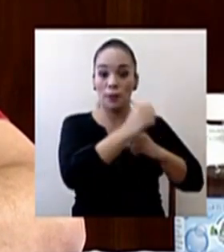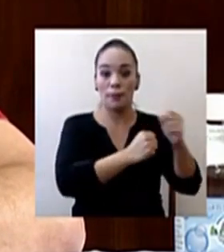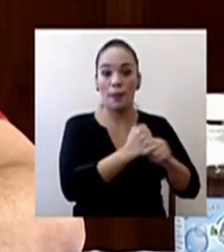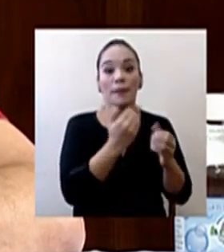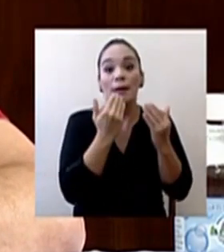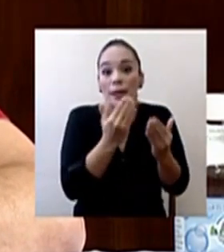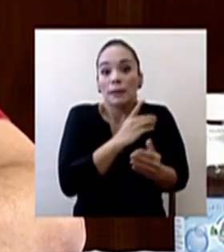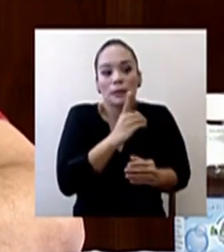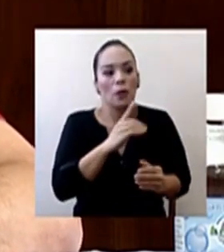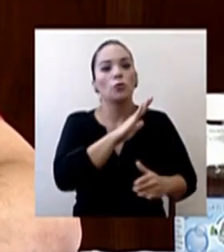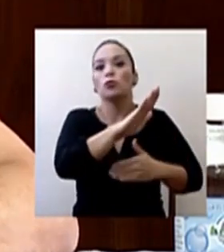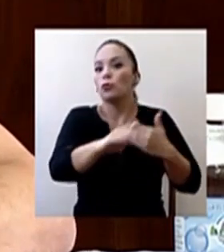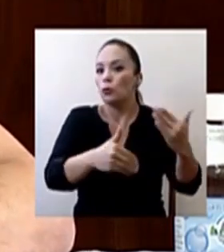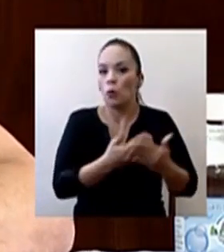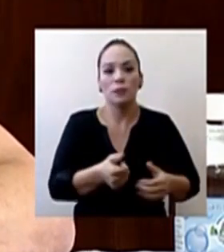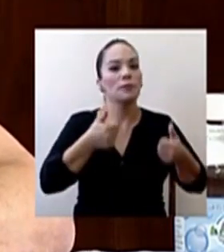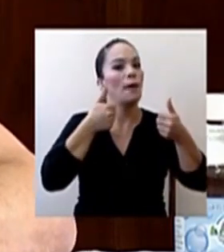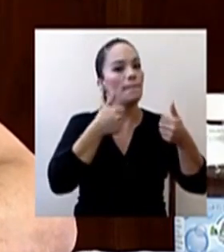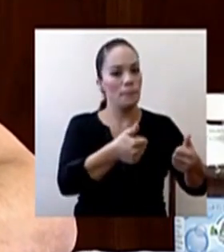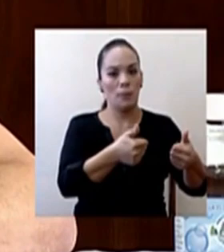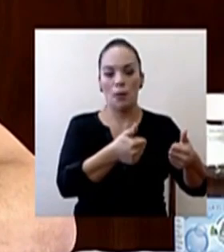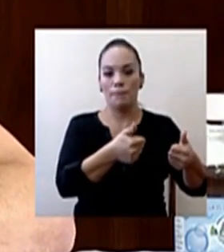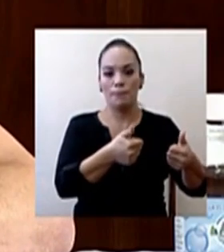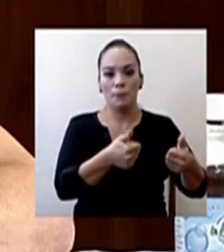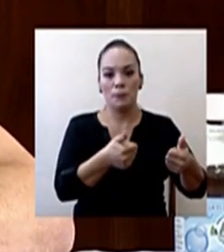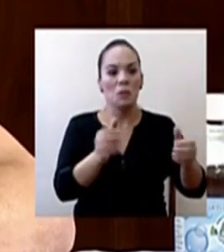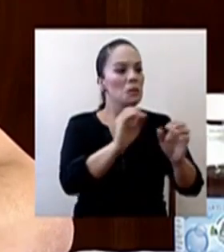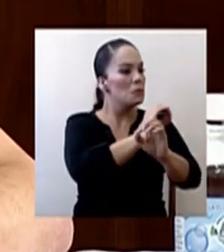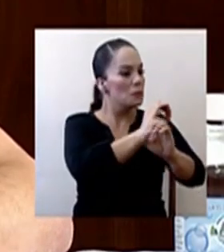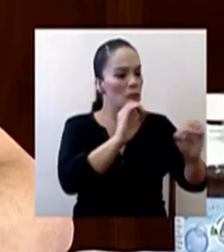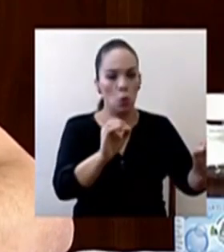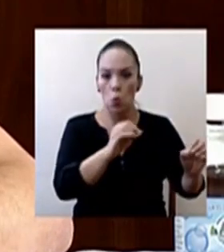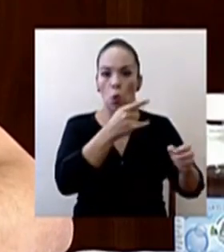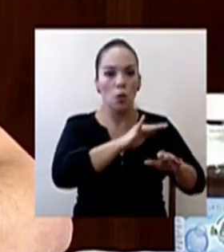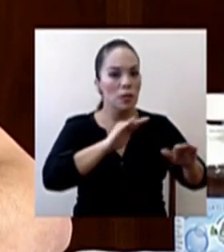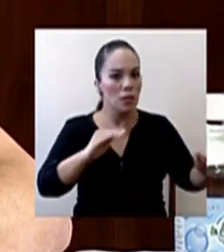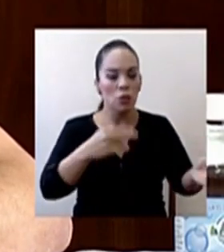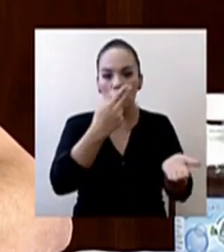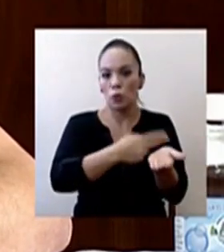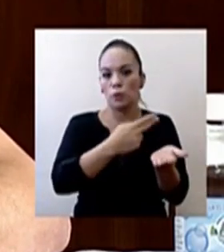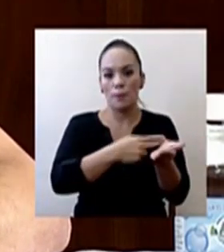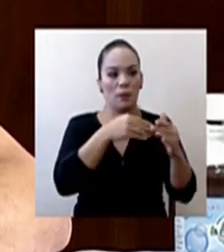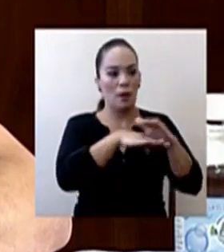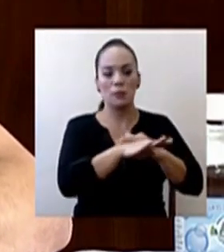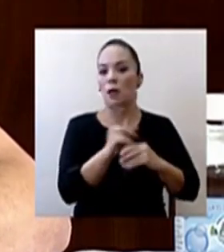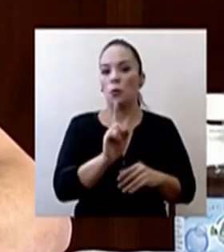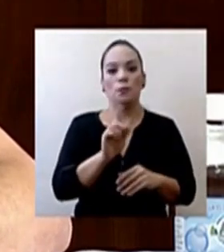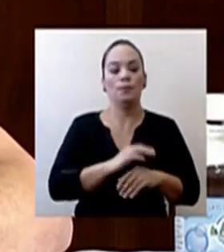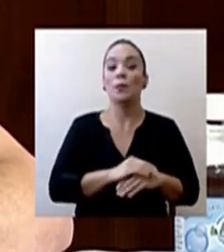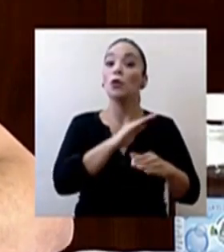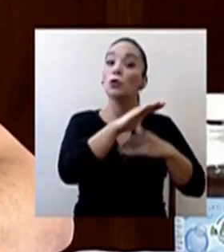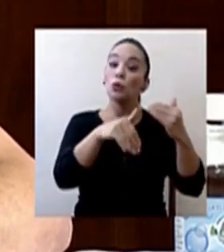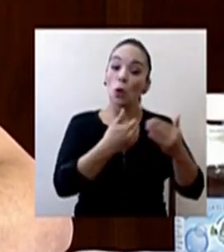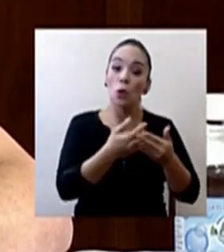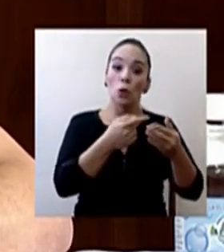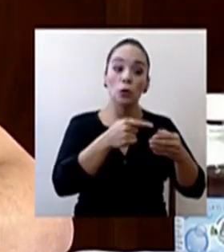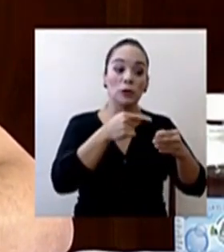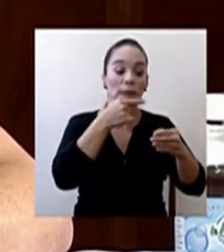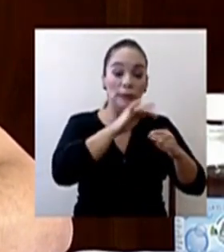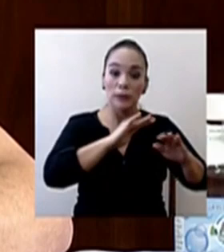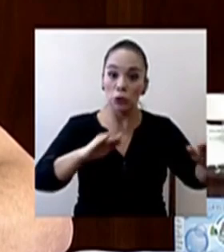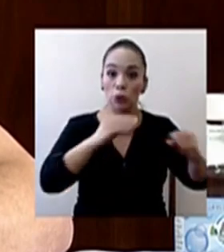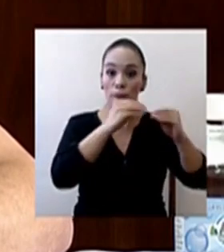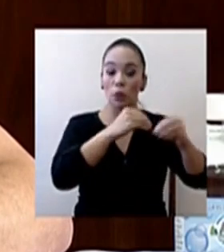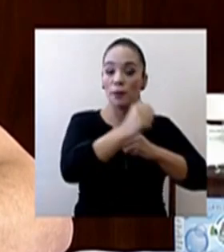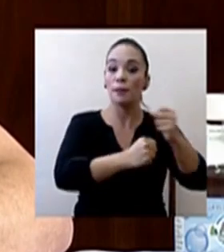a Dios todos están bien. De hecho, no tenemos a ninguno hospitalizado. Todos los niños o los menores de edad,